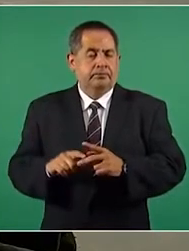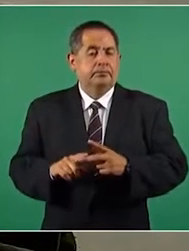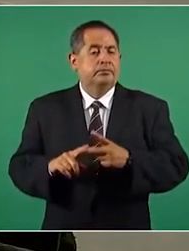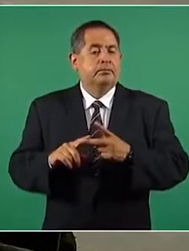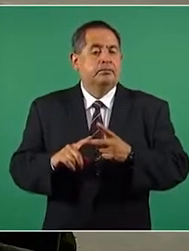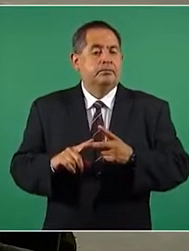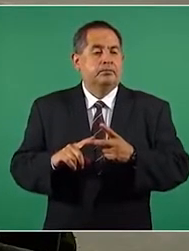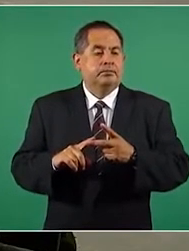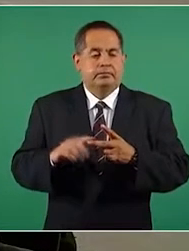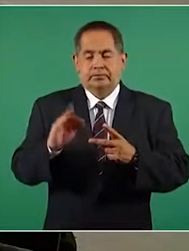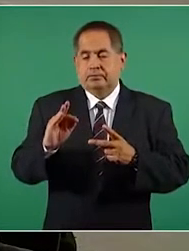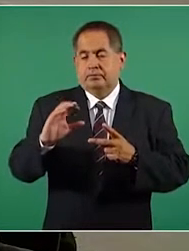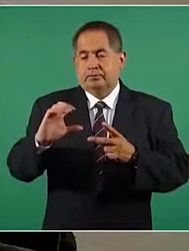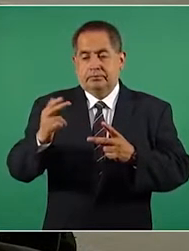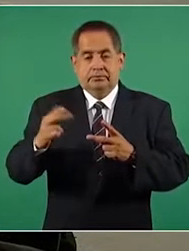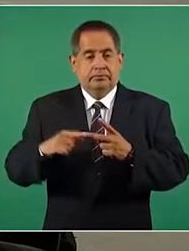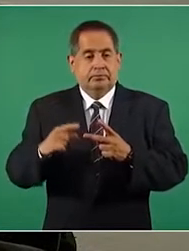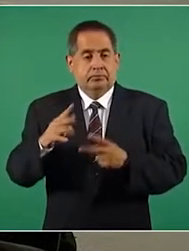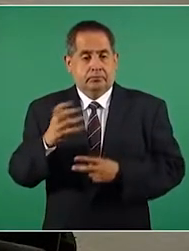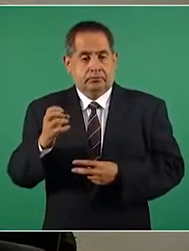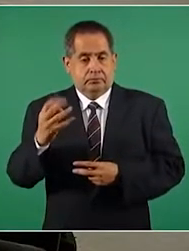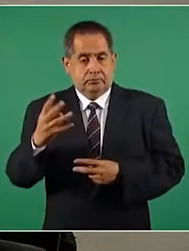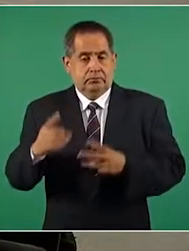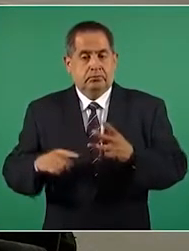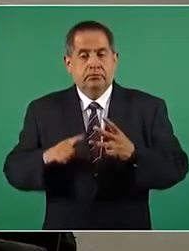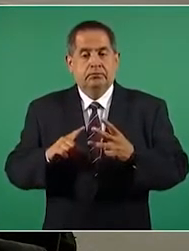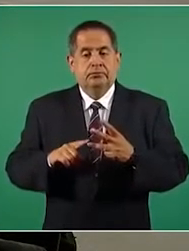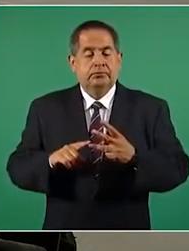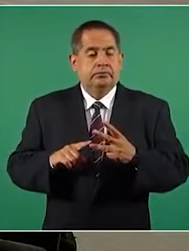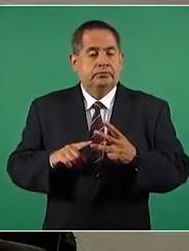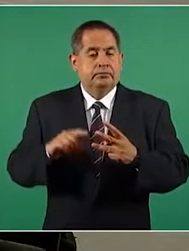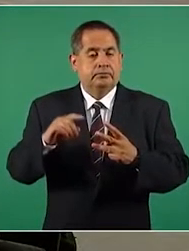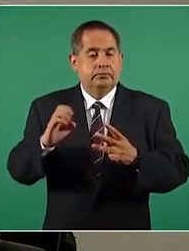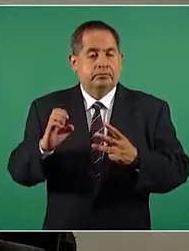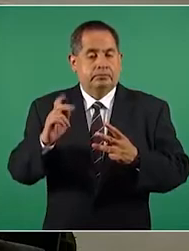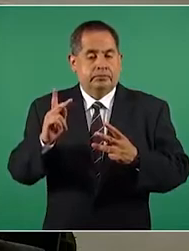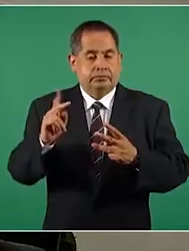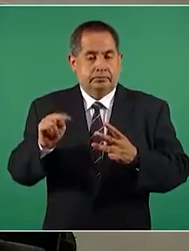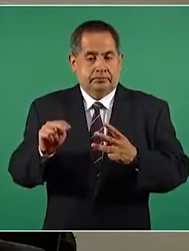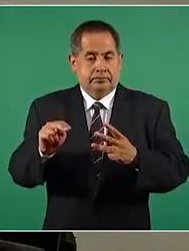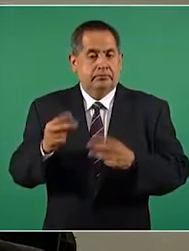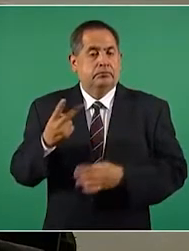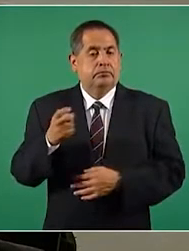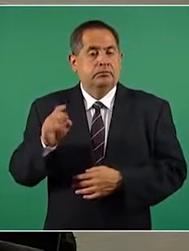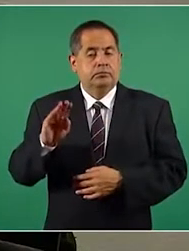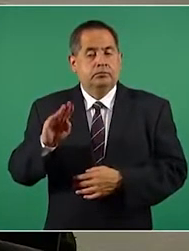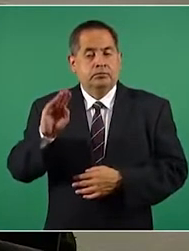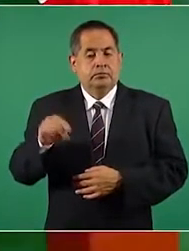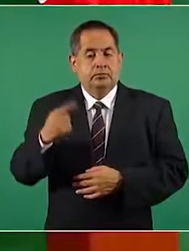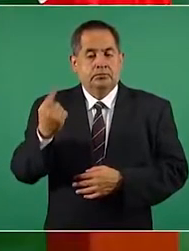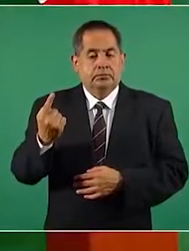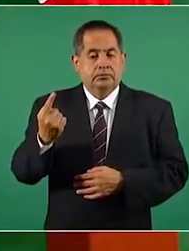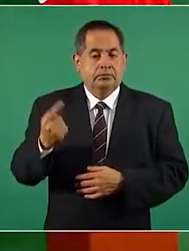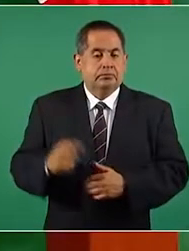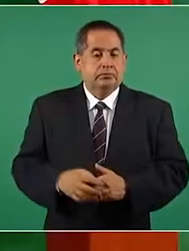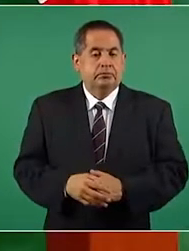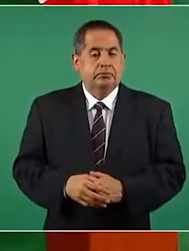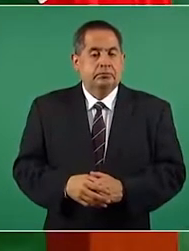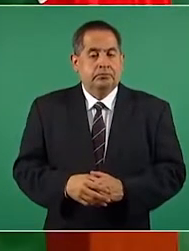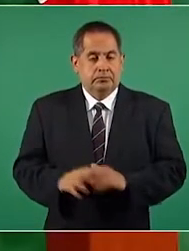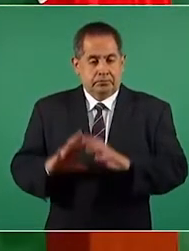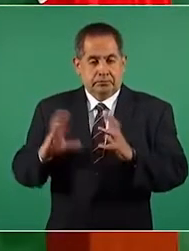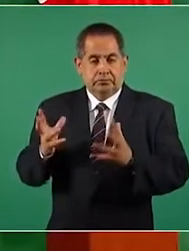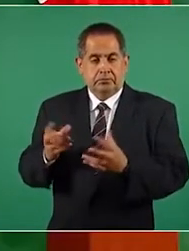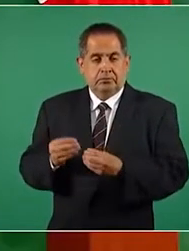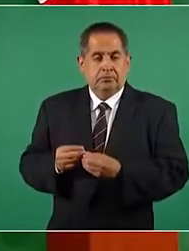con Calderón, cuatrocientos cuatro y con Peña, doscientos noventa y uno. En